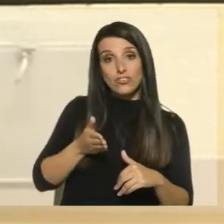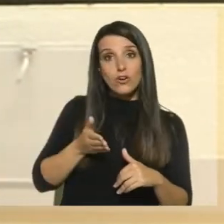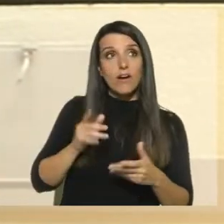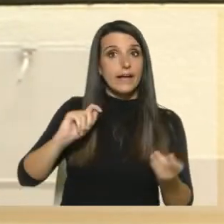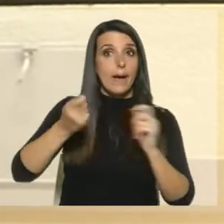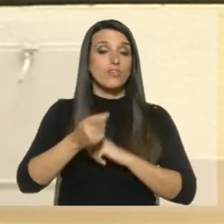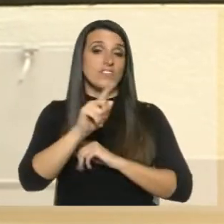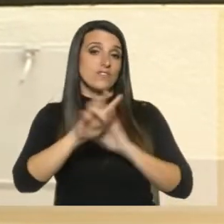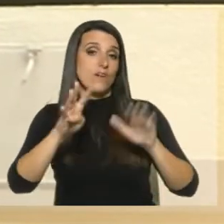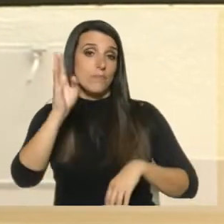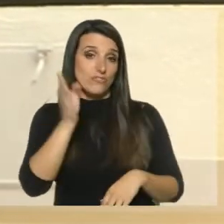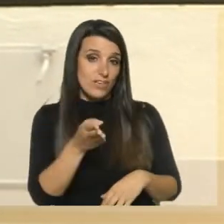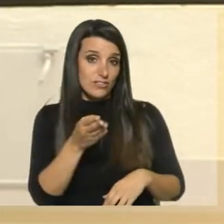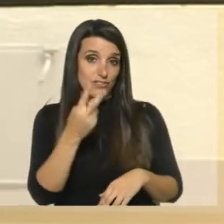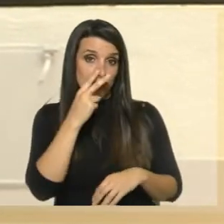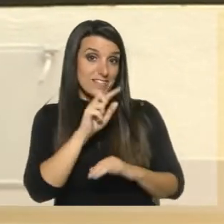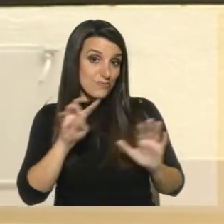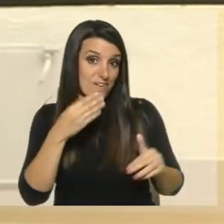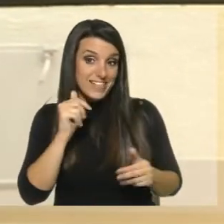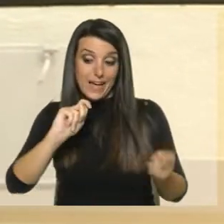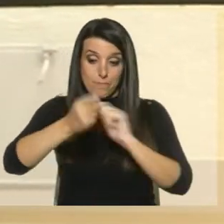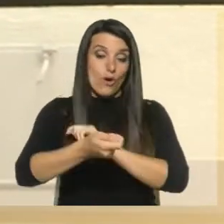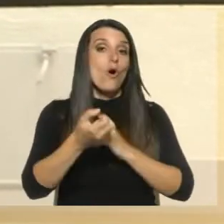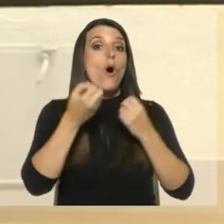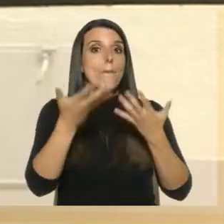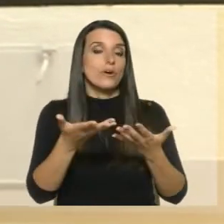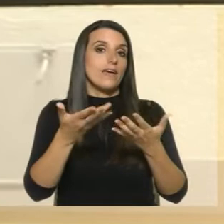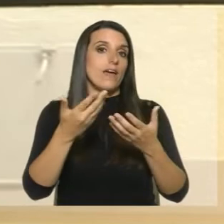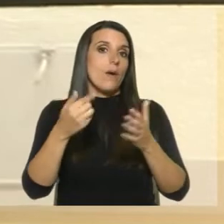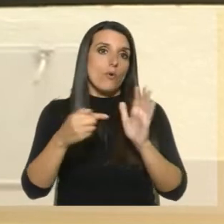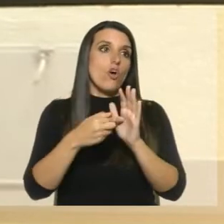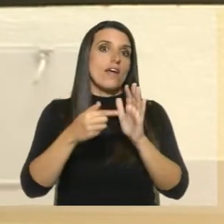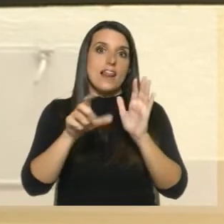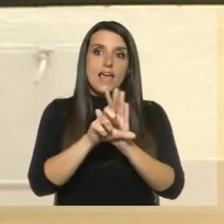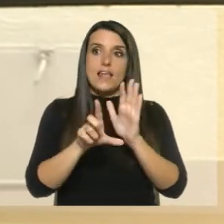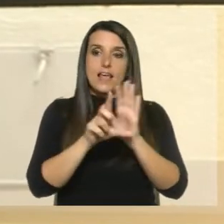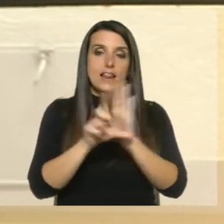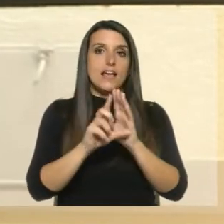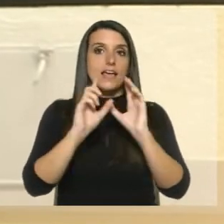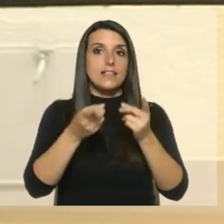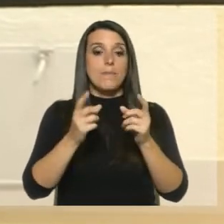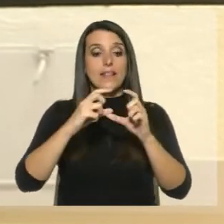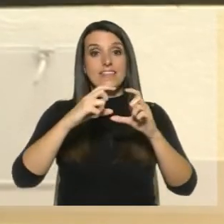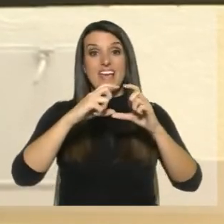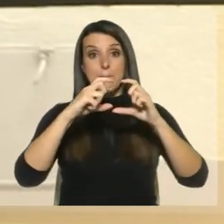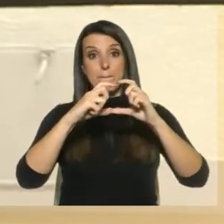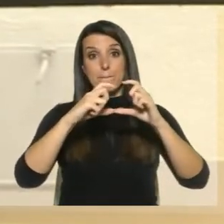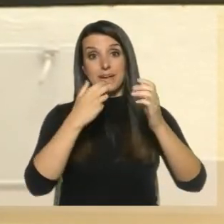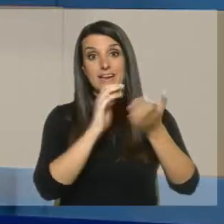a un 19% en el año 2019. Y eso es por todas las políticas que aplicamos, incluidas últimamente las del empaquetado neutro.